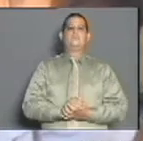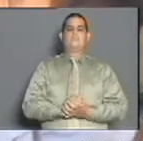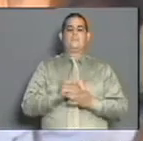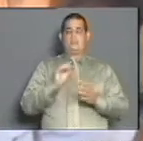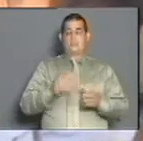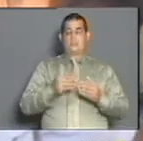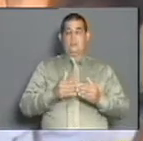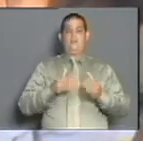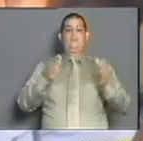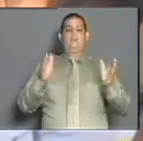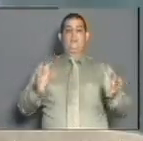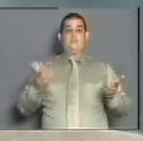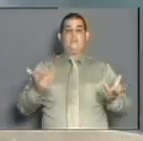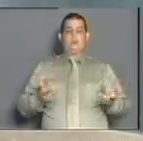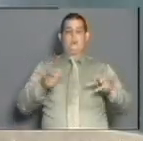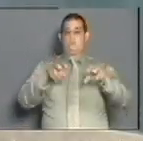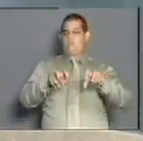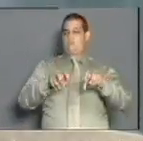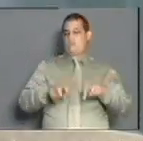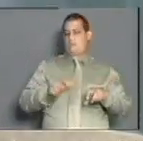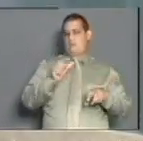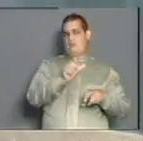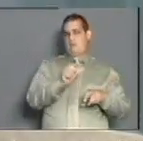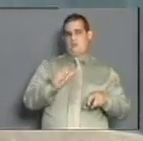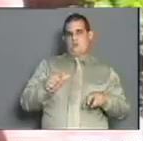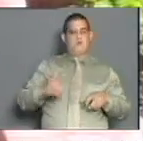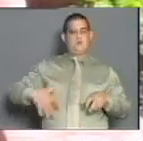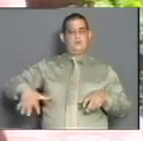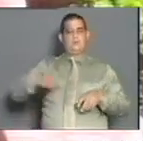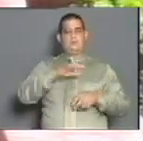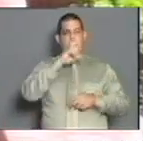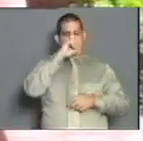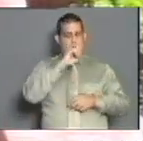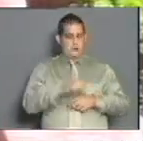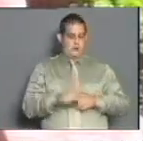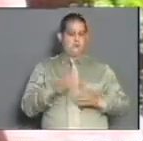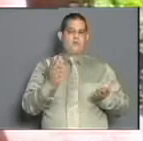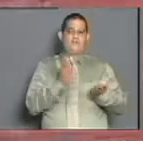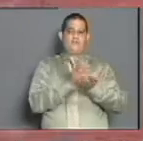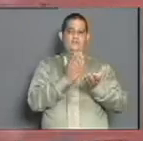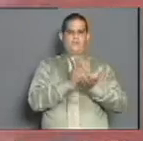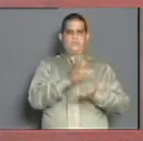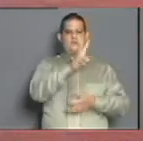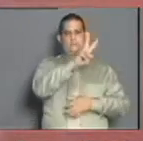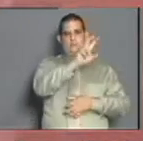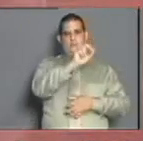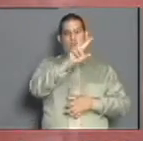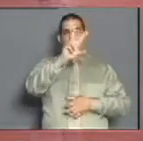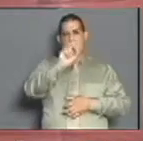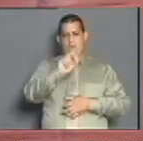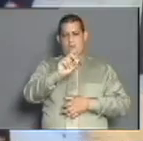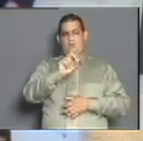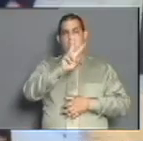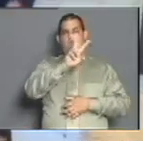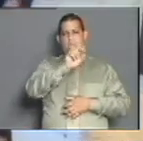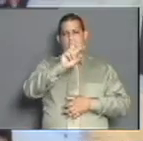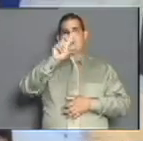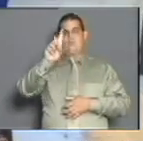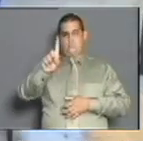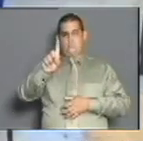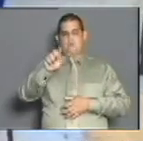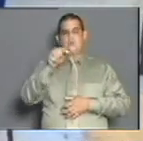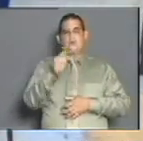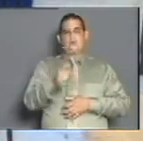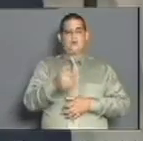presencial de las actividades lectivas para continuar el curso 2020-2021 contará con una cobertura docente del